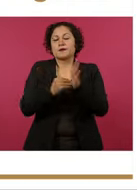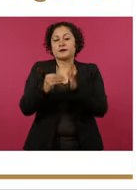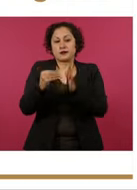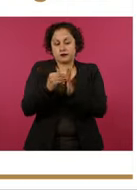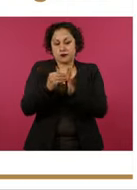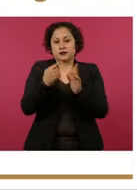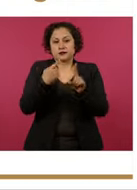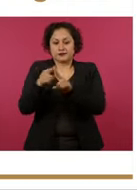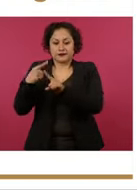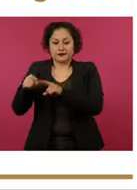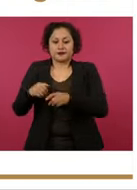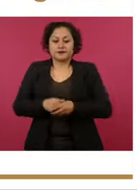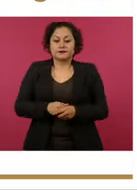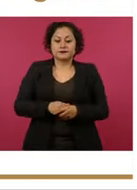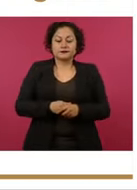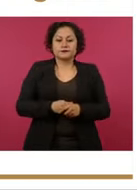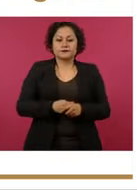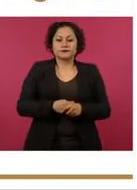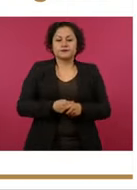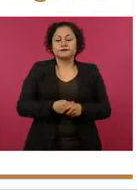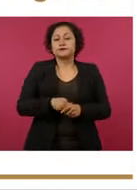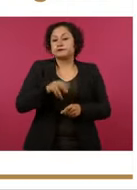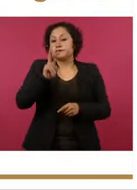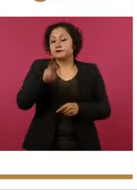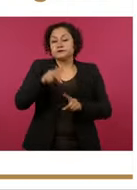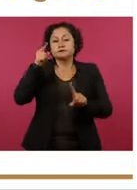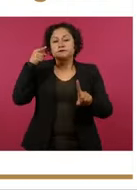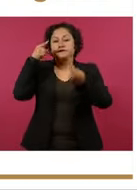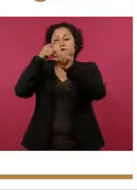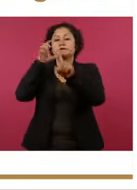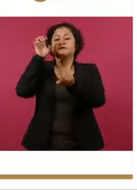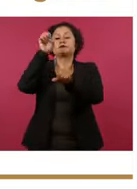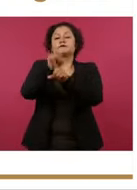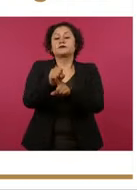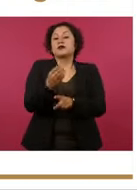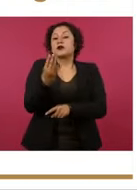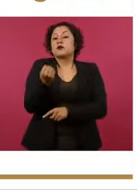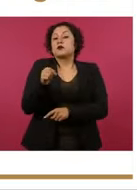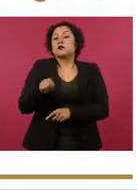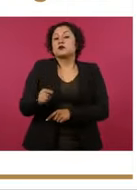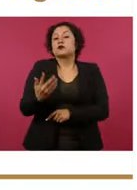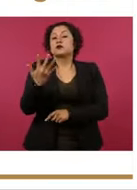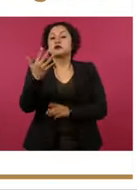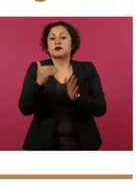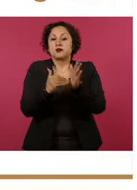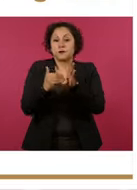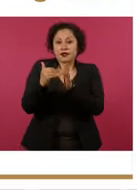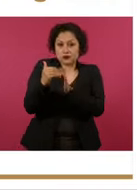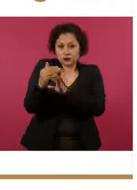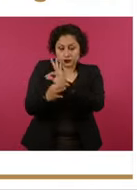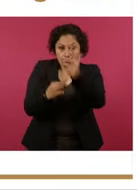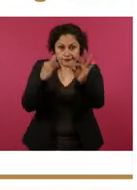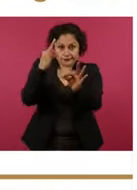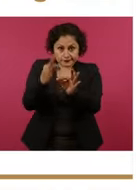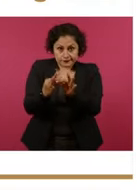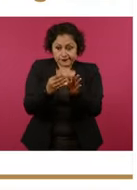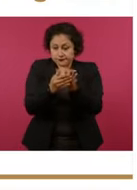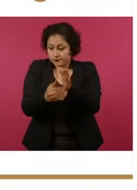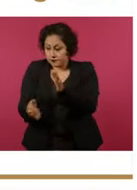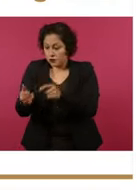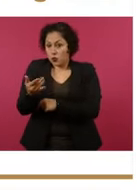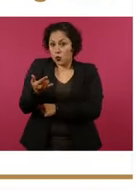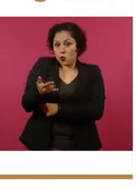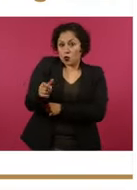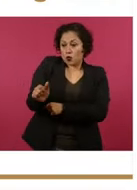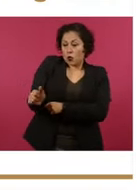intención es llegar a 9.5 millones de registros en este mes de julio y agosto,